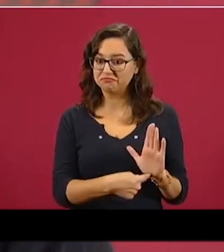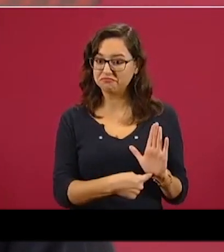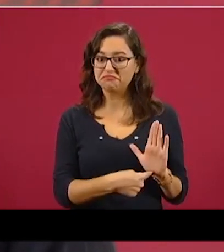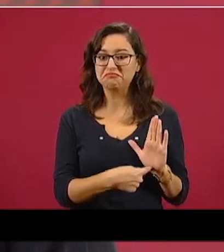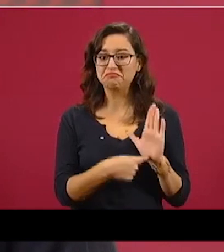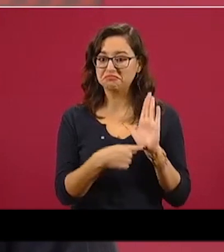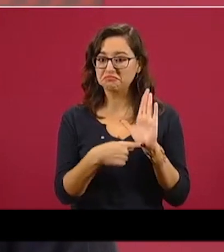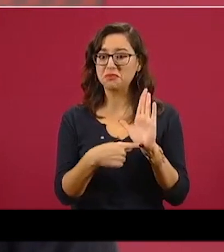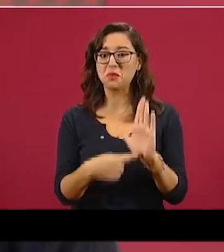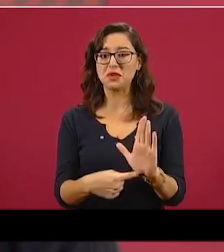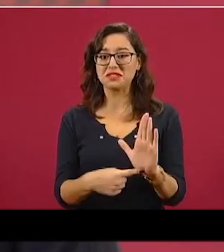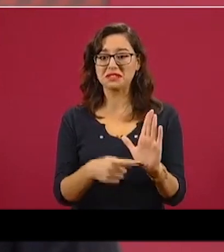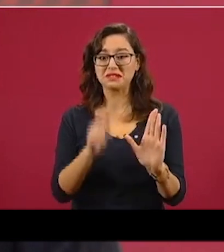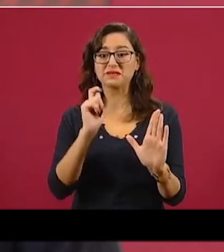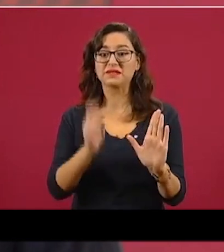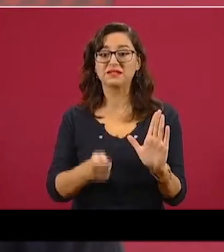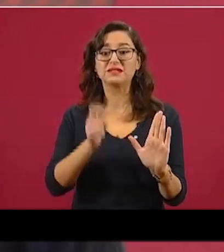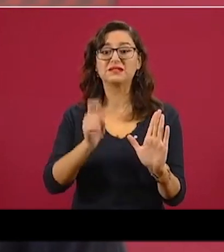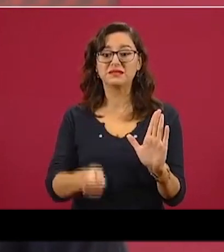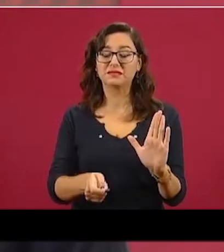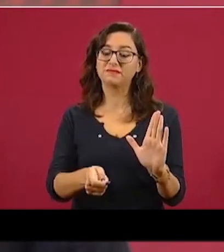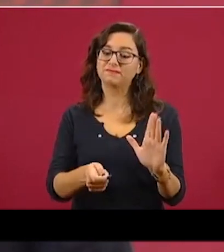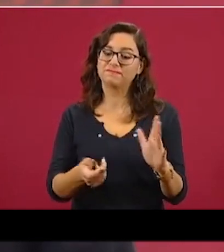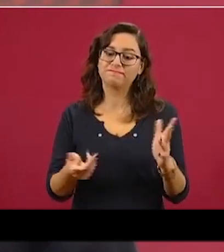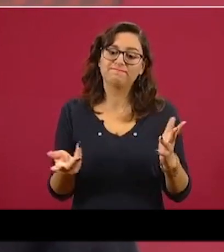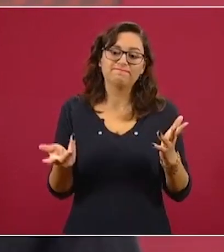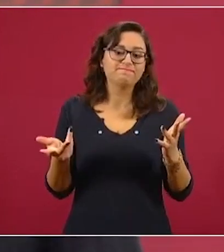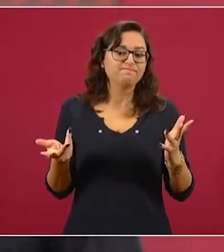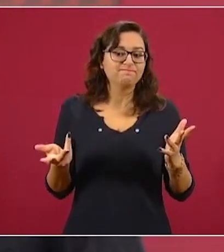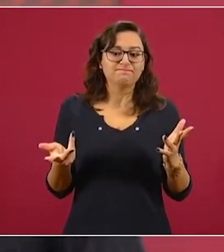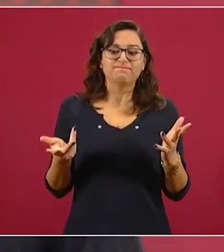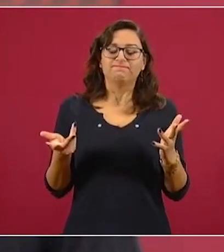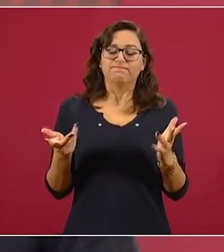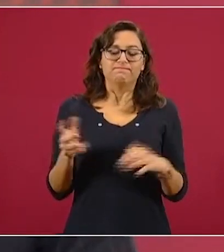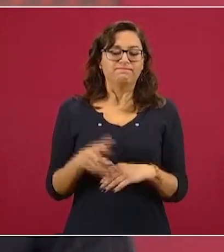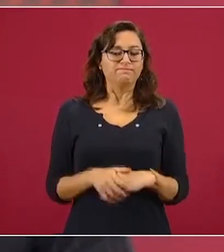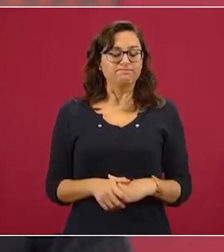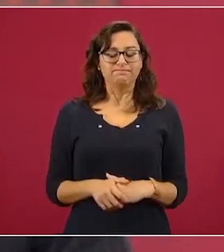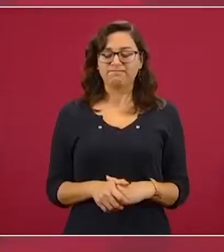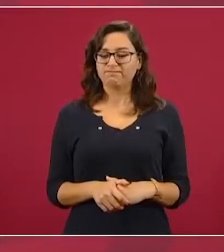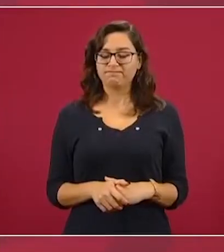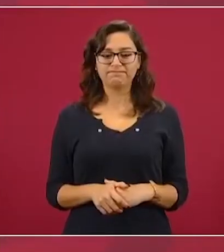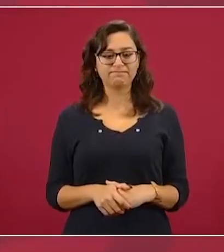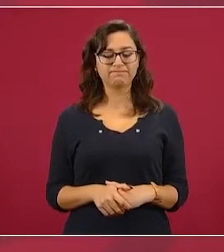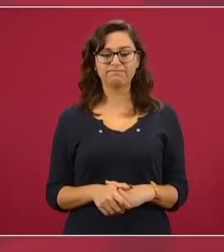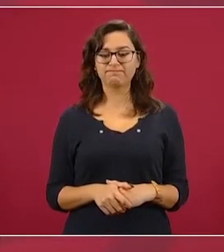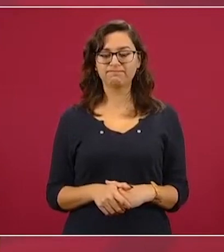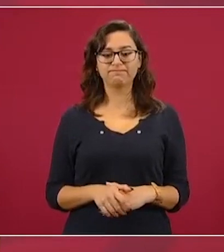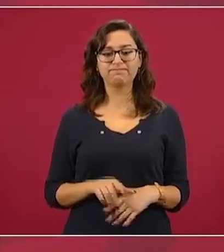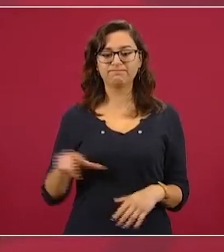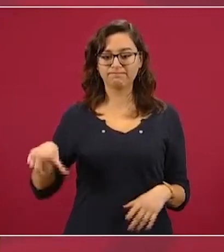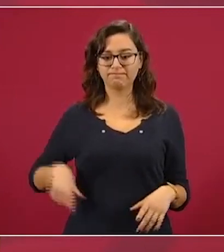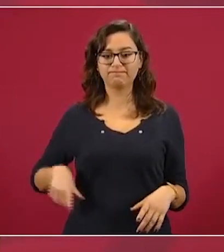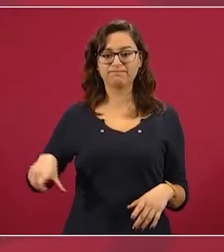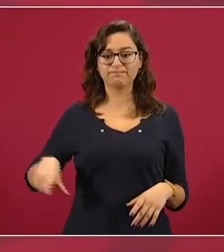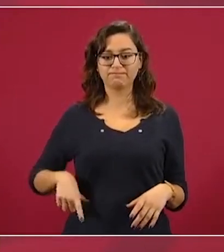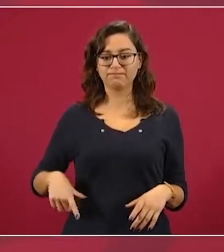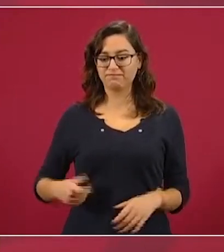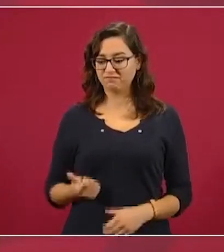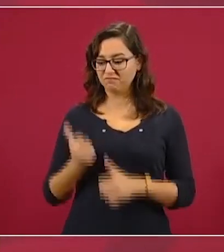de la descomposición del régimen,